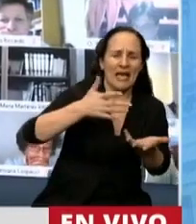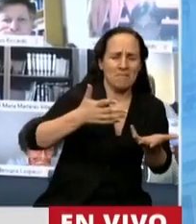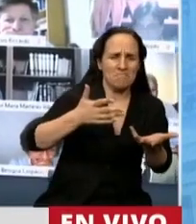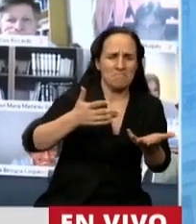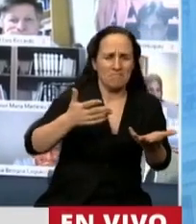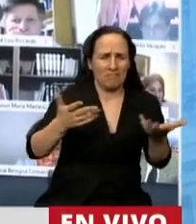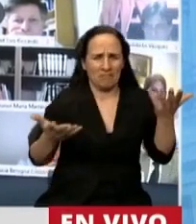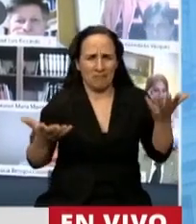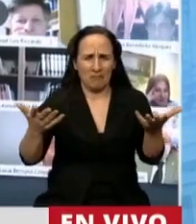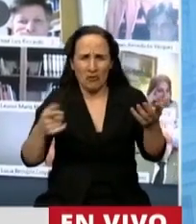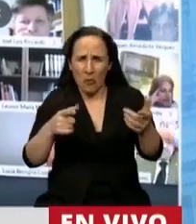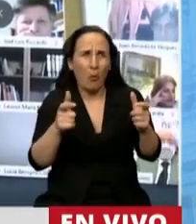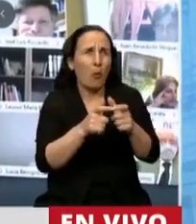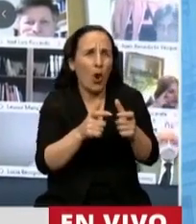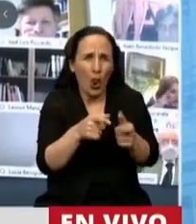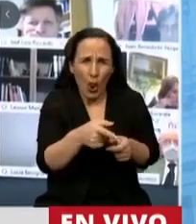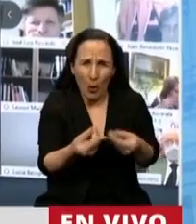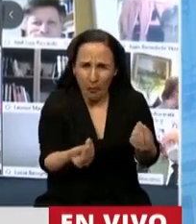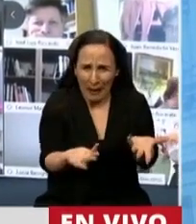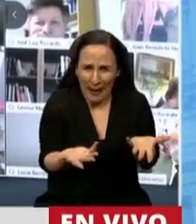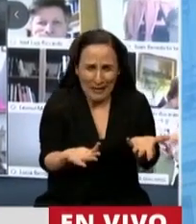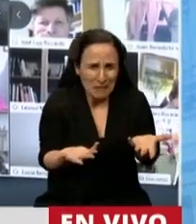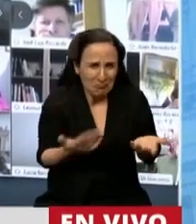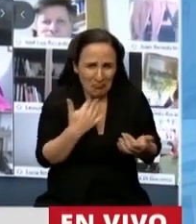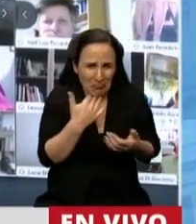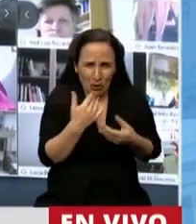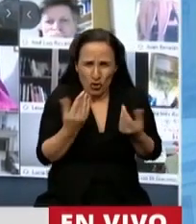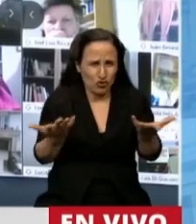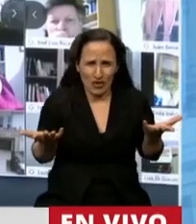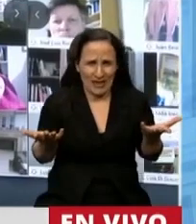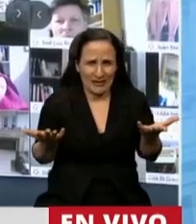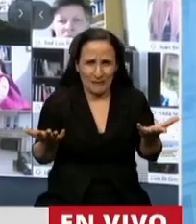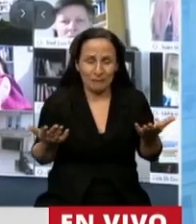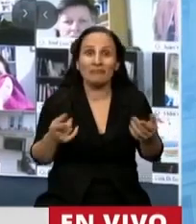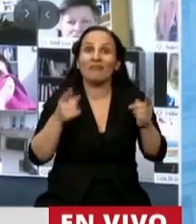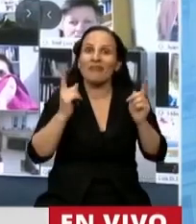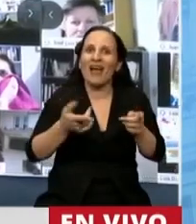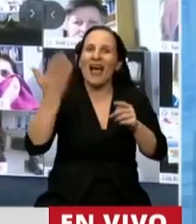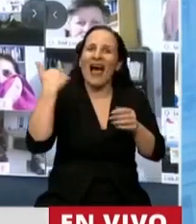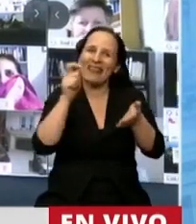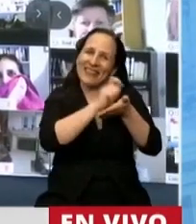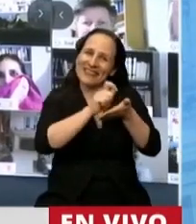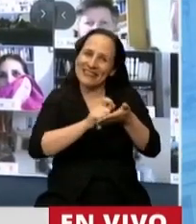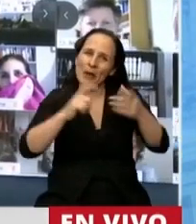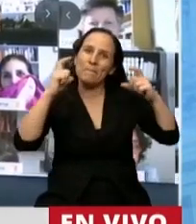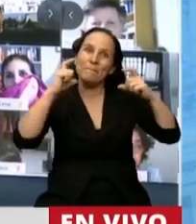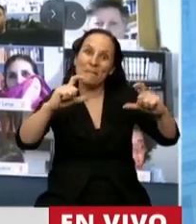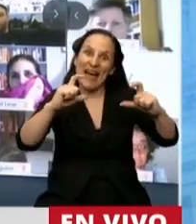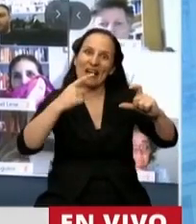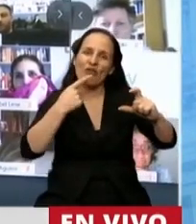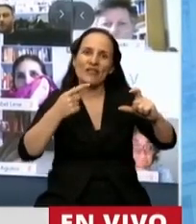va a servir realmente este bono, pero por si fuera poco, se excluye el párrafo que dejaba los ingresos